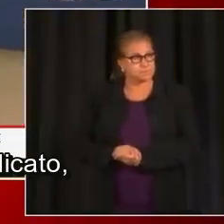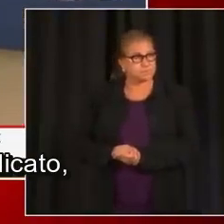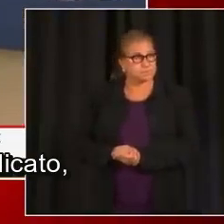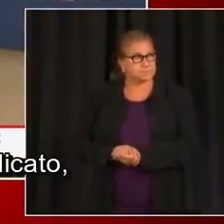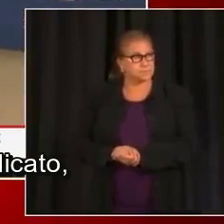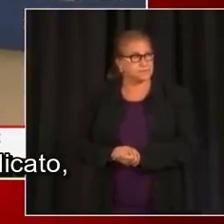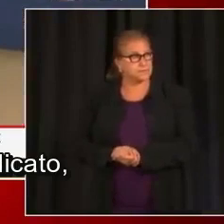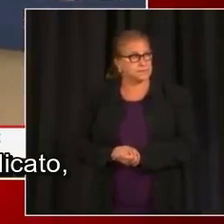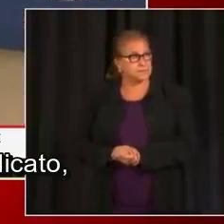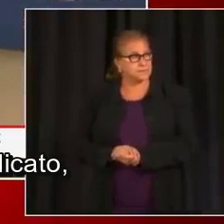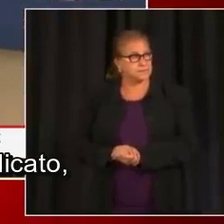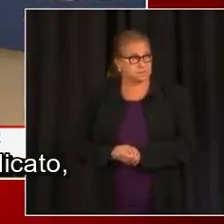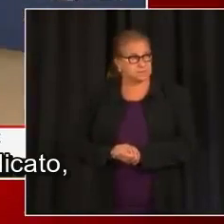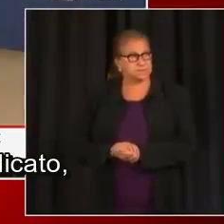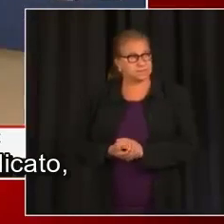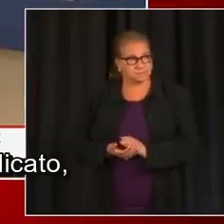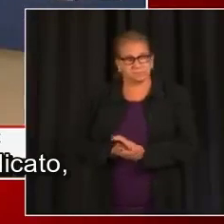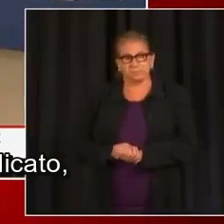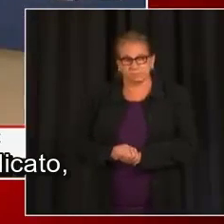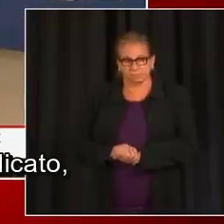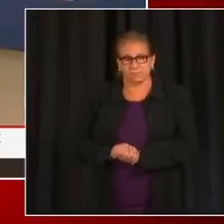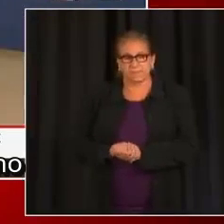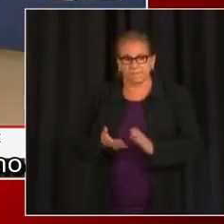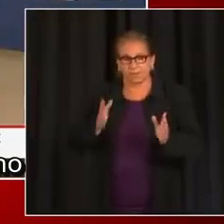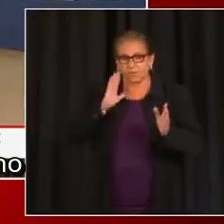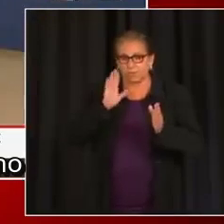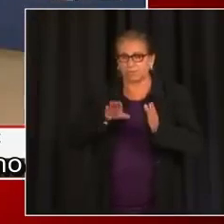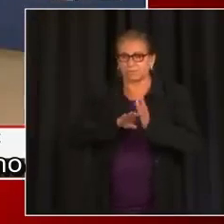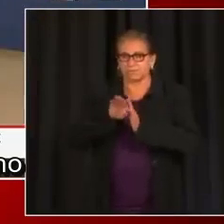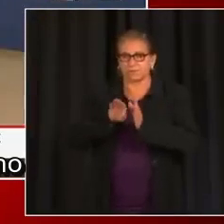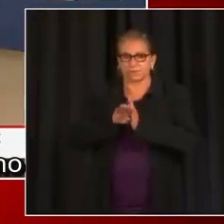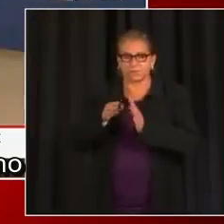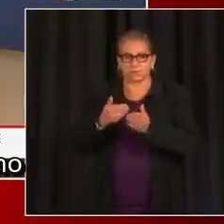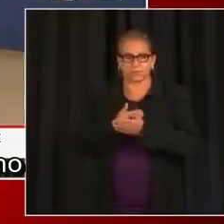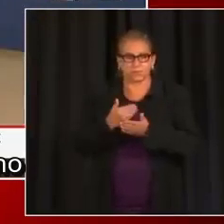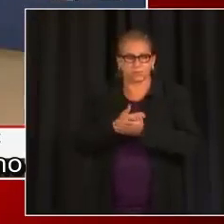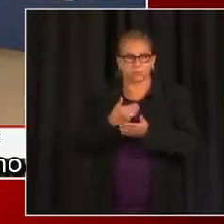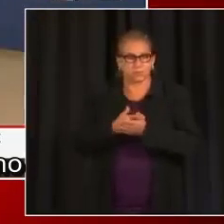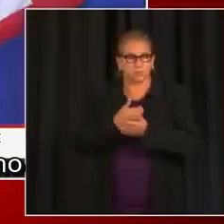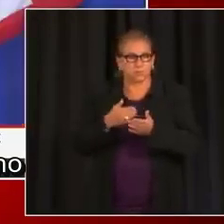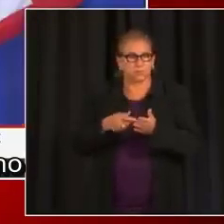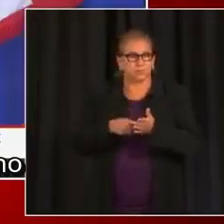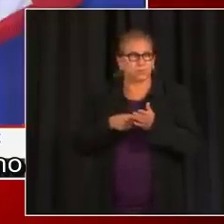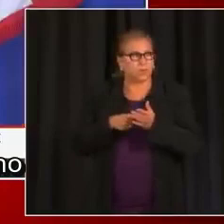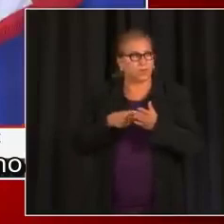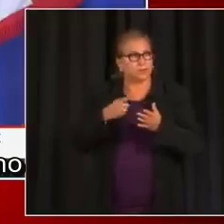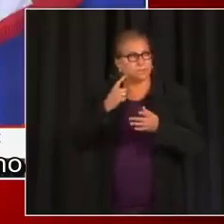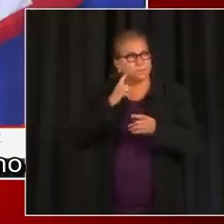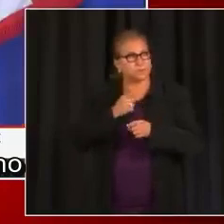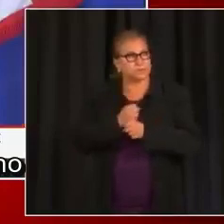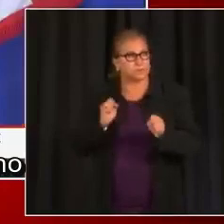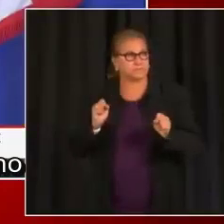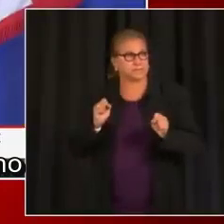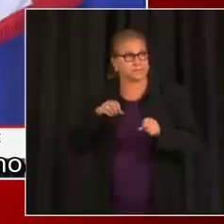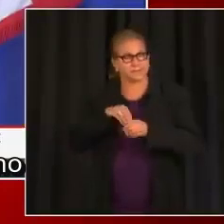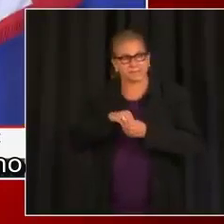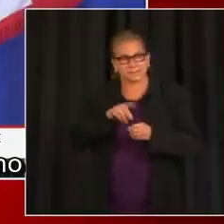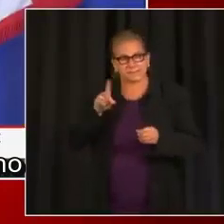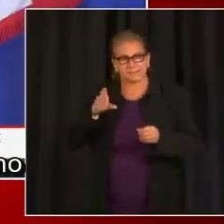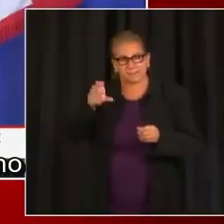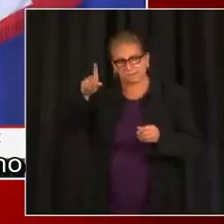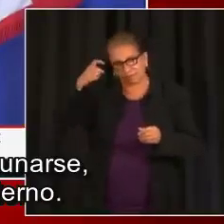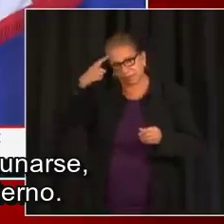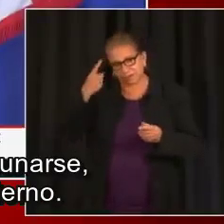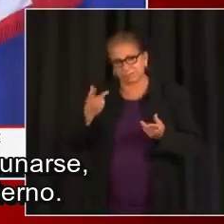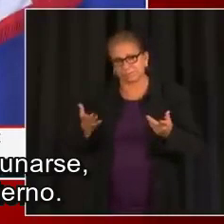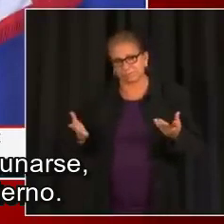sindicatos. Si pudiera lo haría. Mi principal prioridad es que el gobierno opere de manera